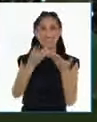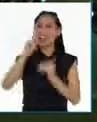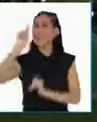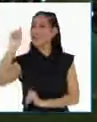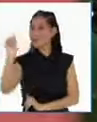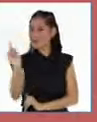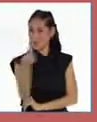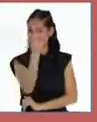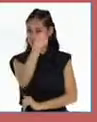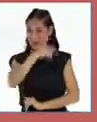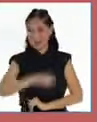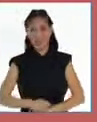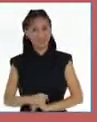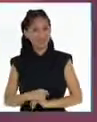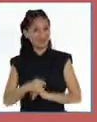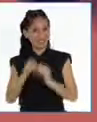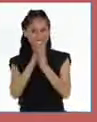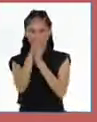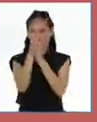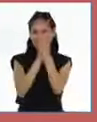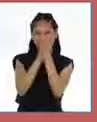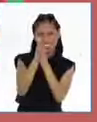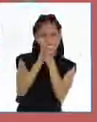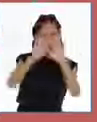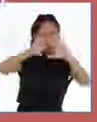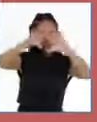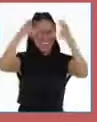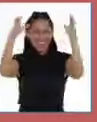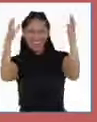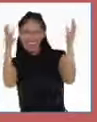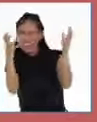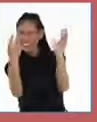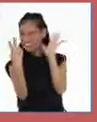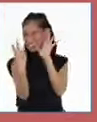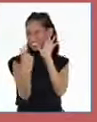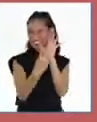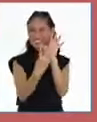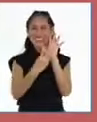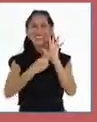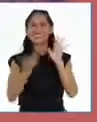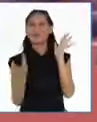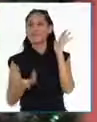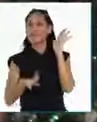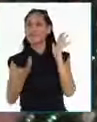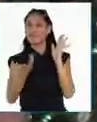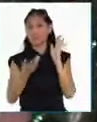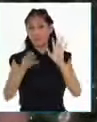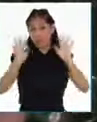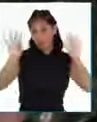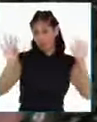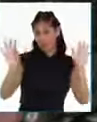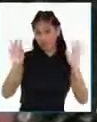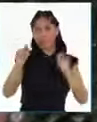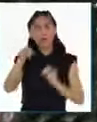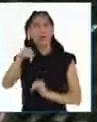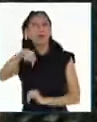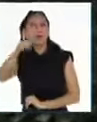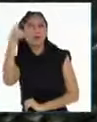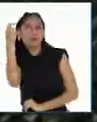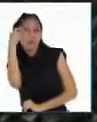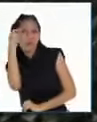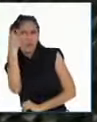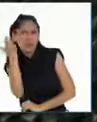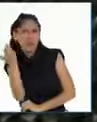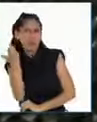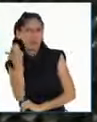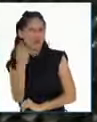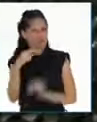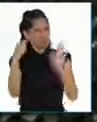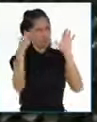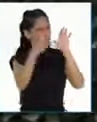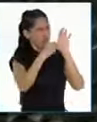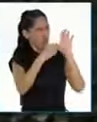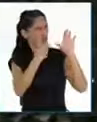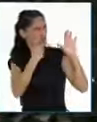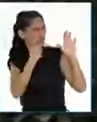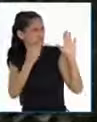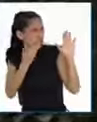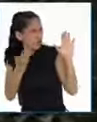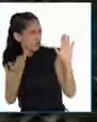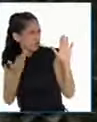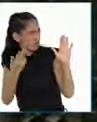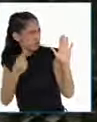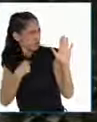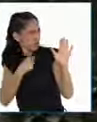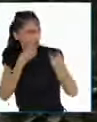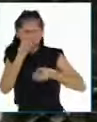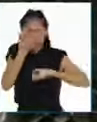programa del mágico mundo de Decao. Probablemente ahorita te estás preguntando quién es Decao y de qué mundo te estoy